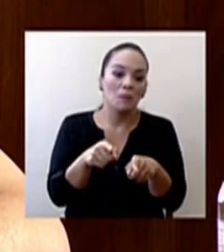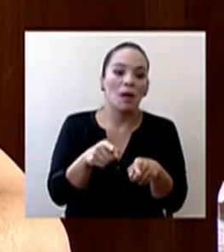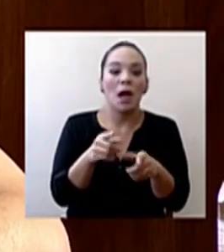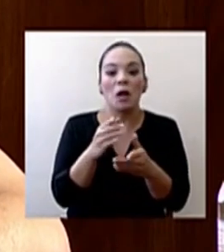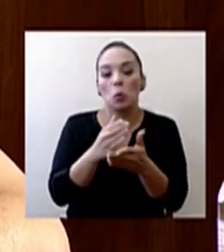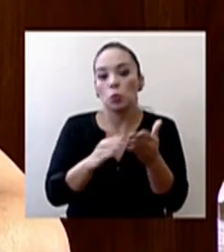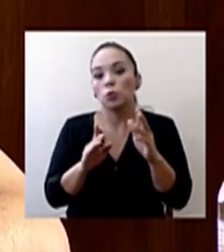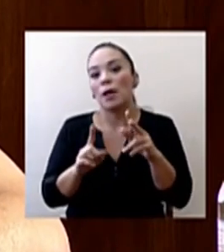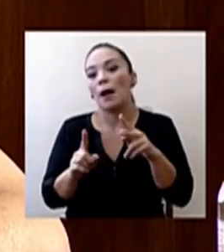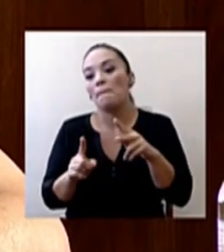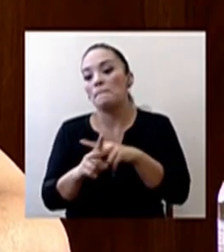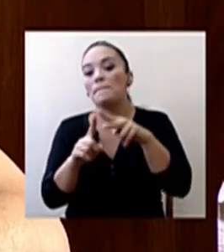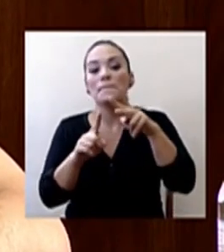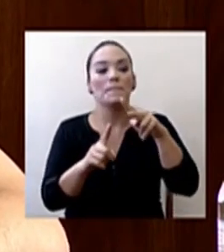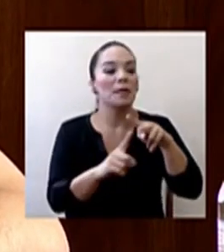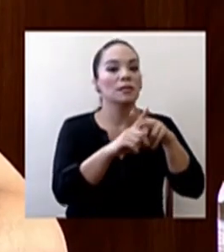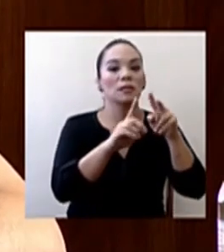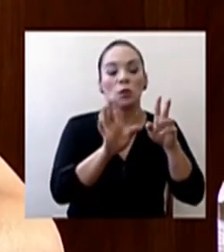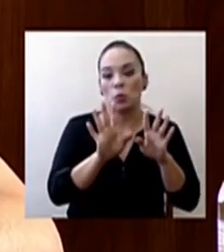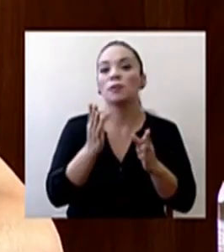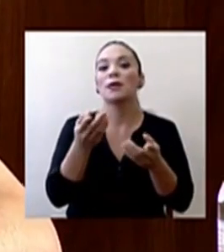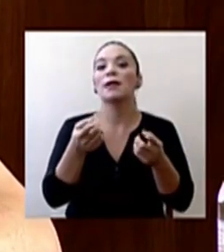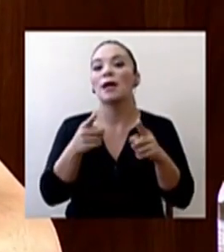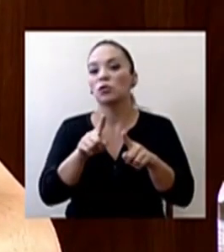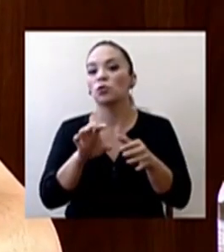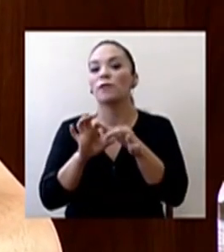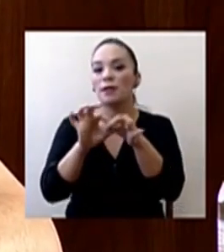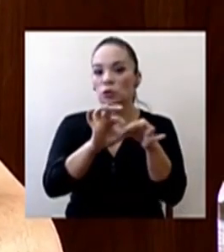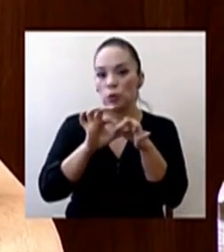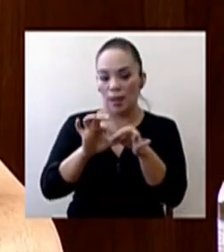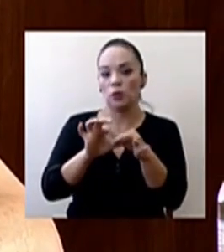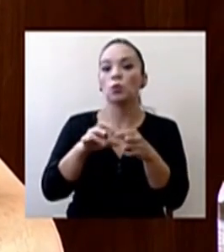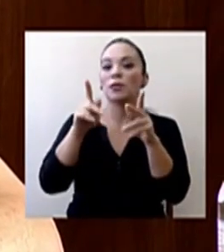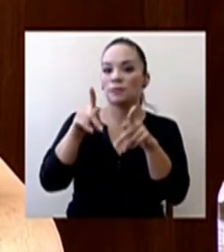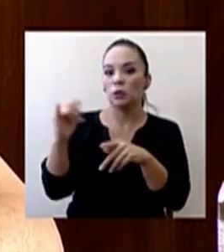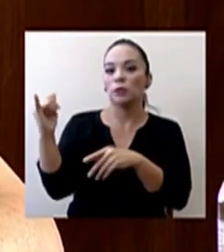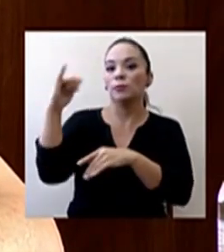relacionados con esos casos importados.